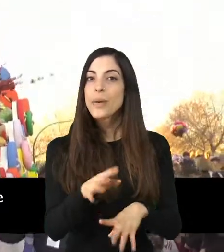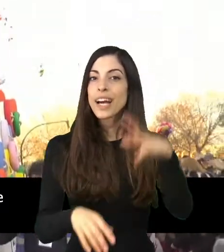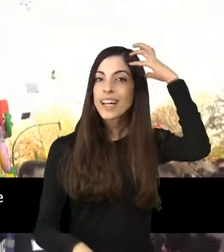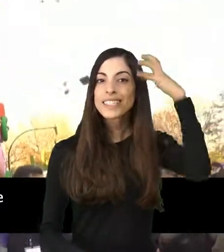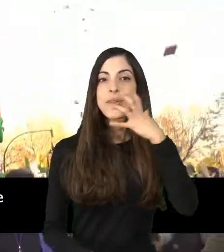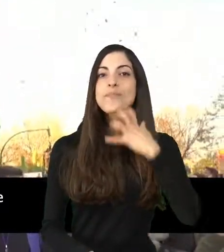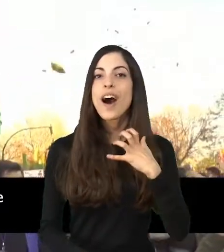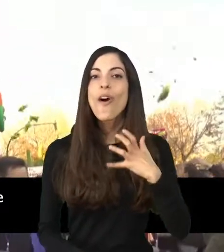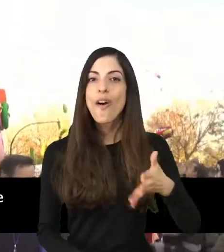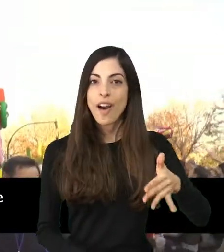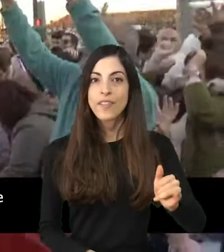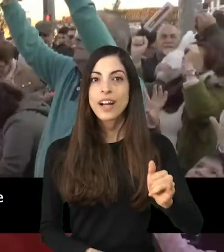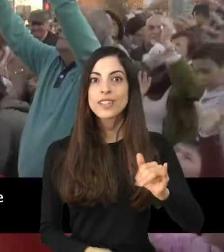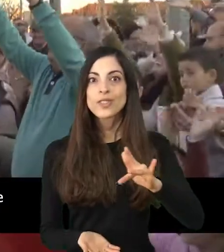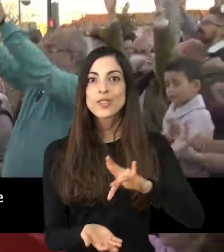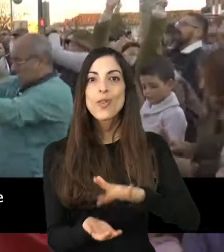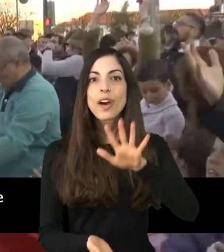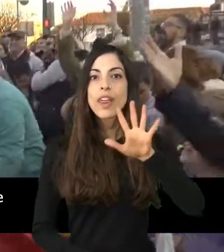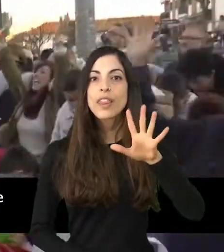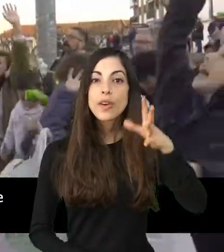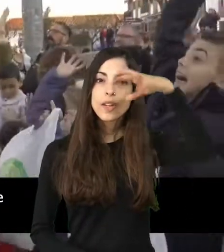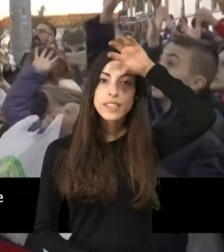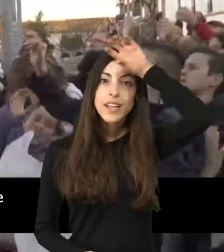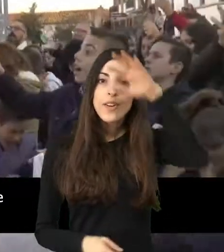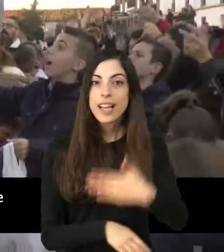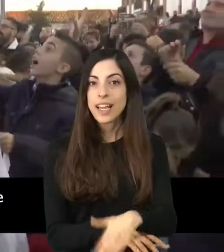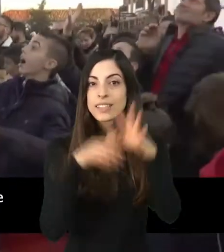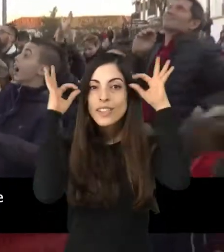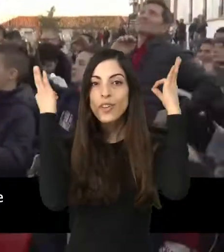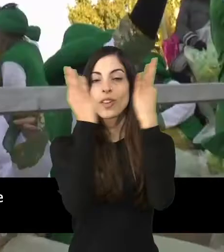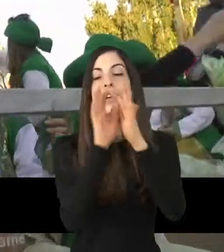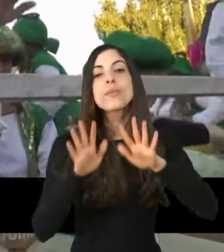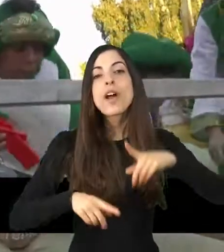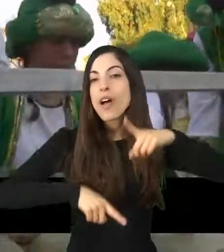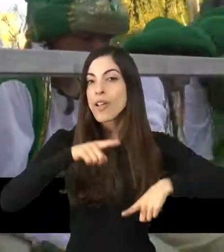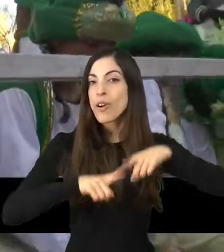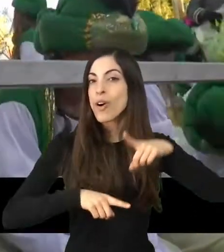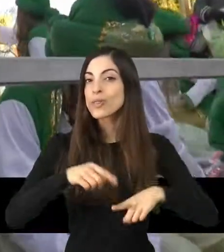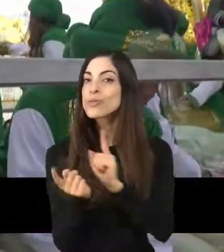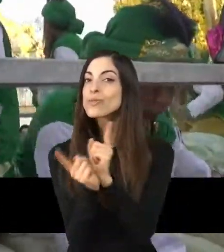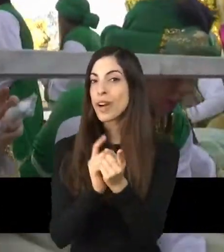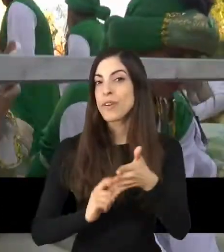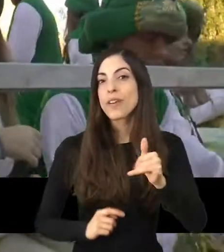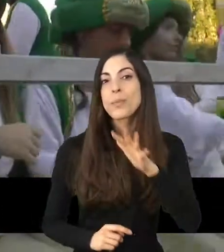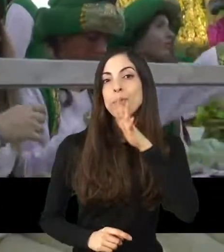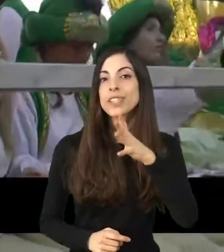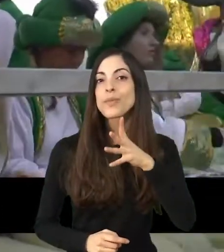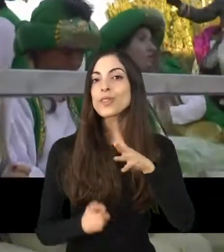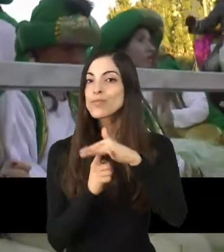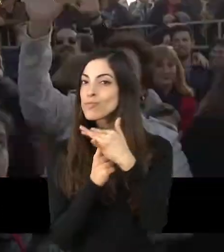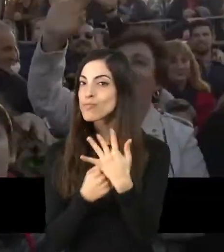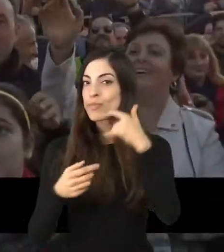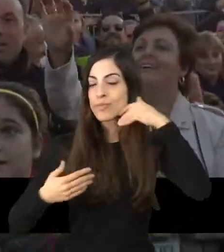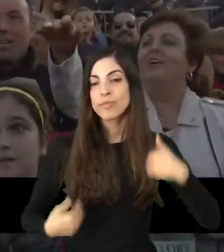Habrá cabalgata de reyes el 5 de enero en las calles de Córdoba pero con algunos cambios por la situación sanitaria. De este modo, el